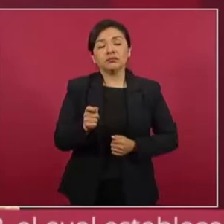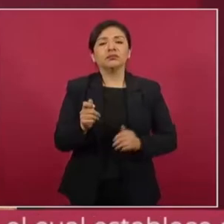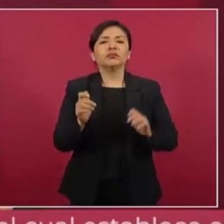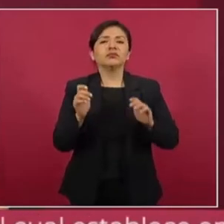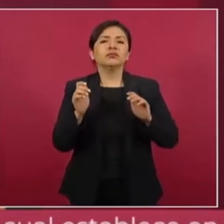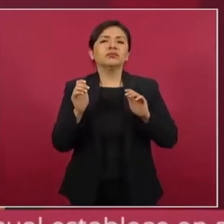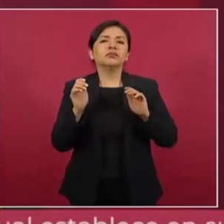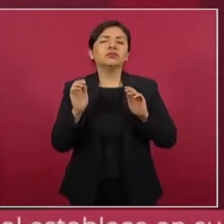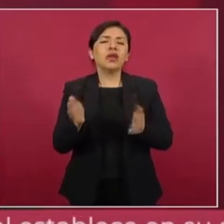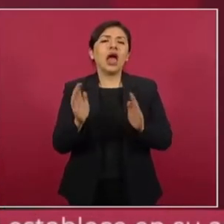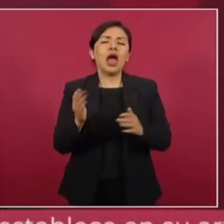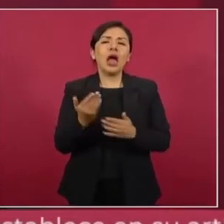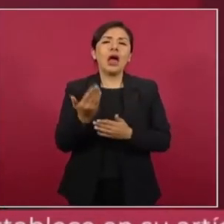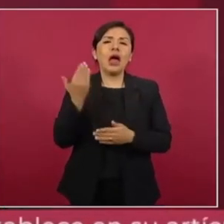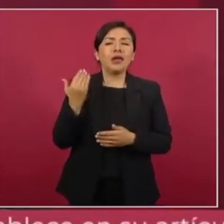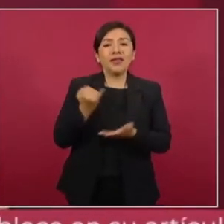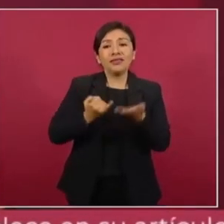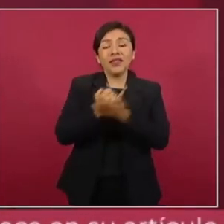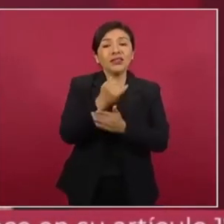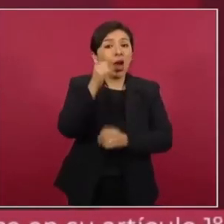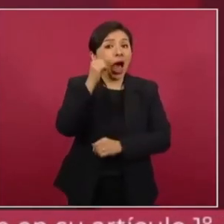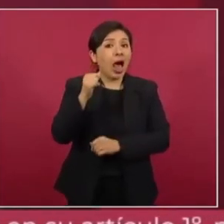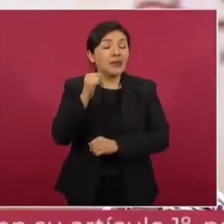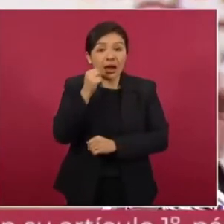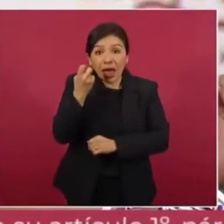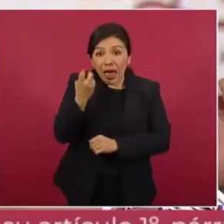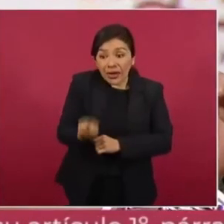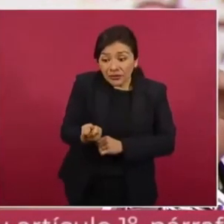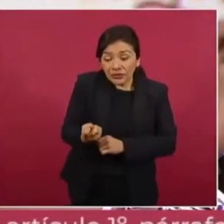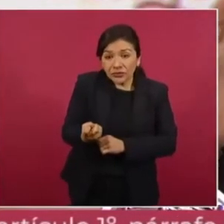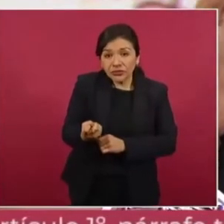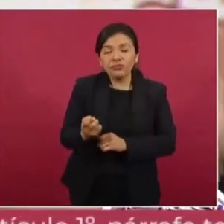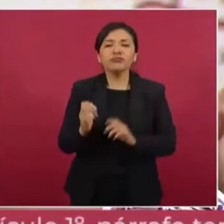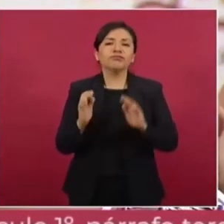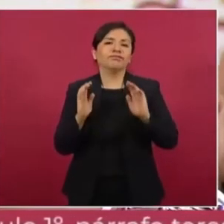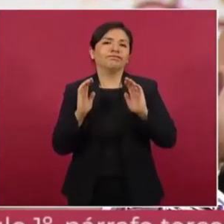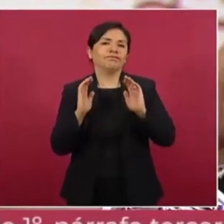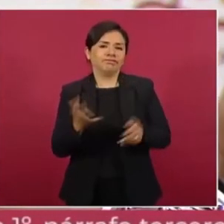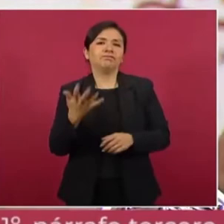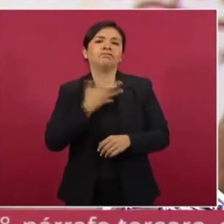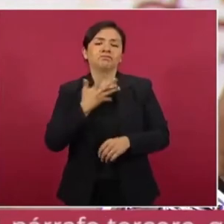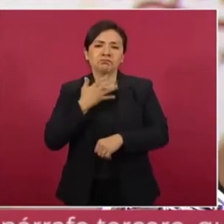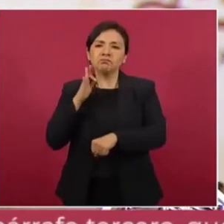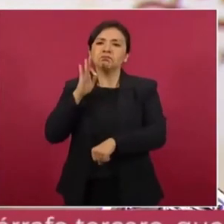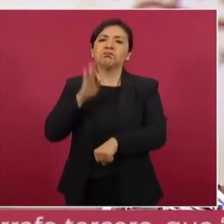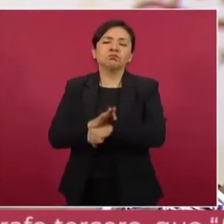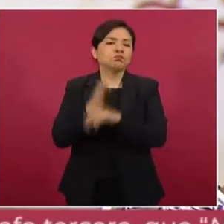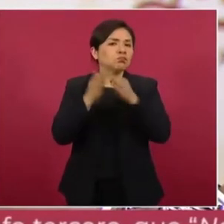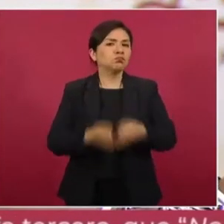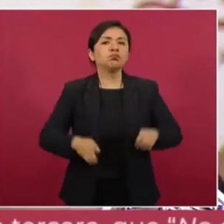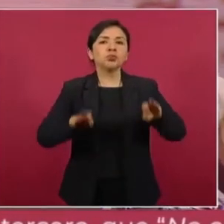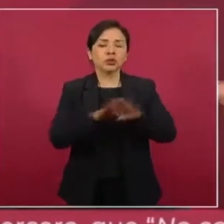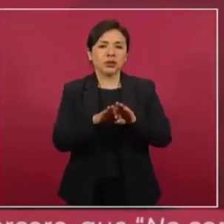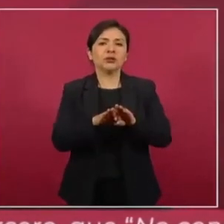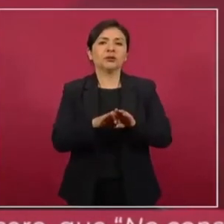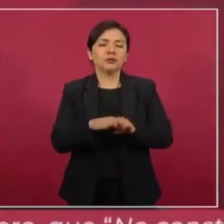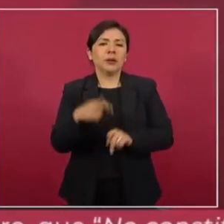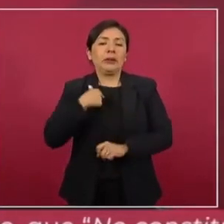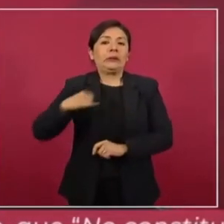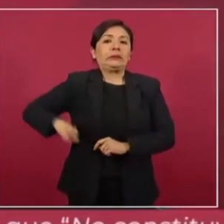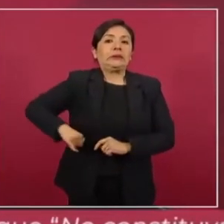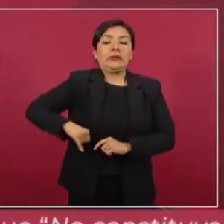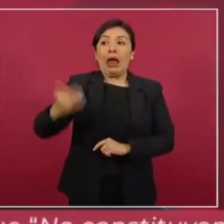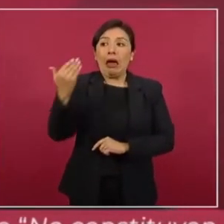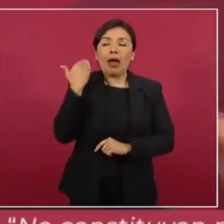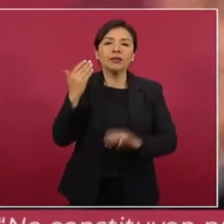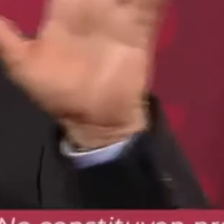decisión de ayer tenemos la protección básica que nos importaba.